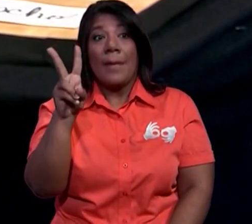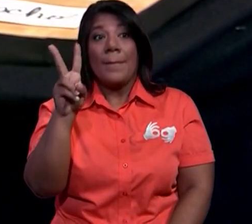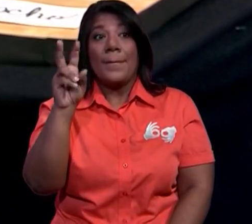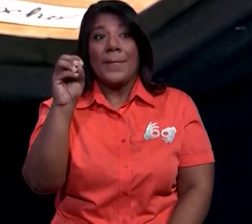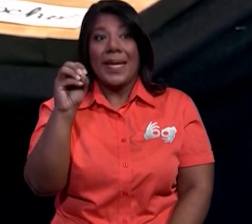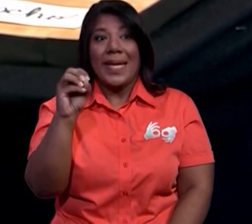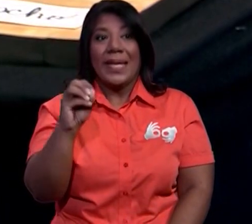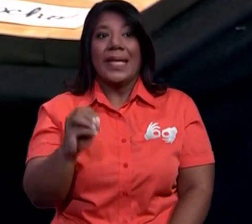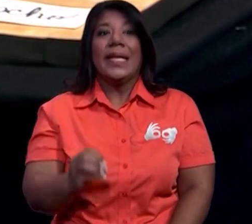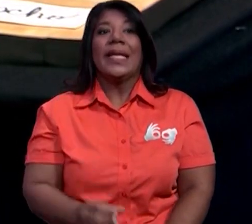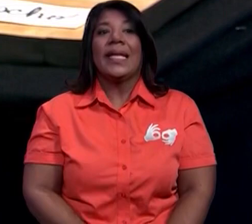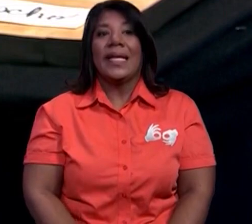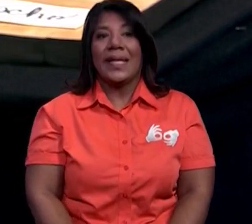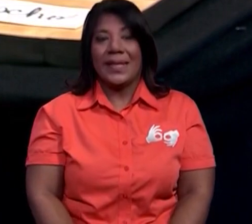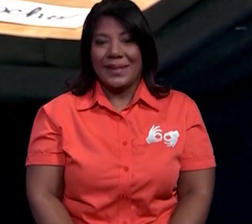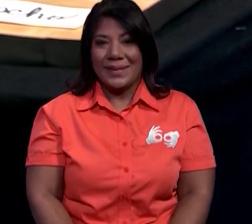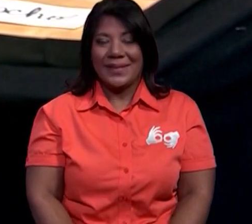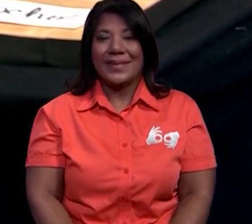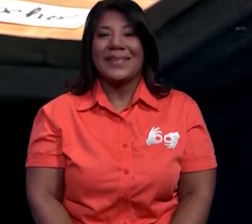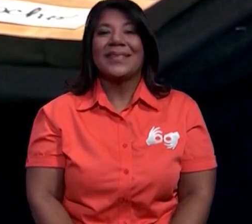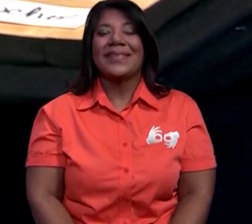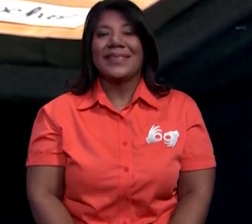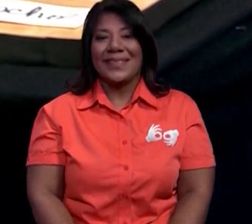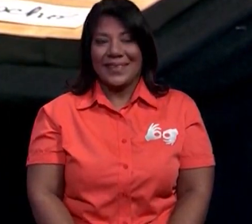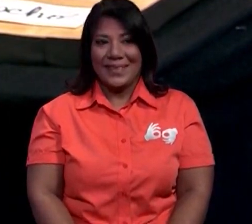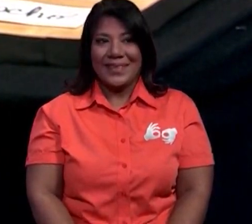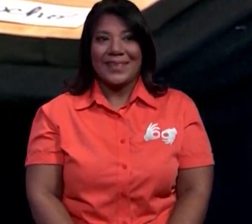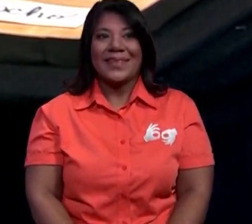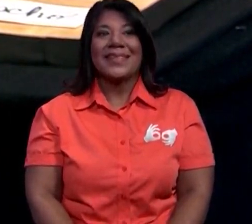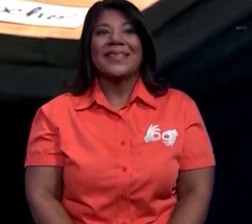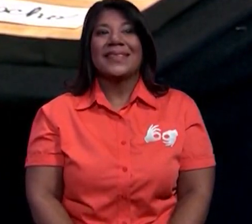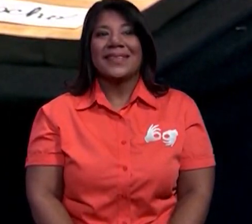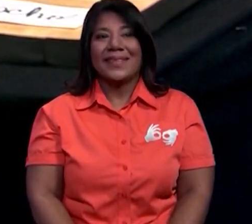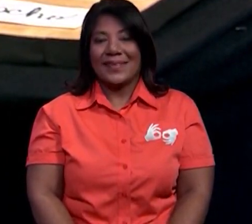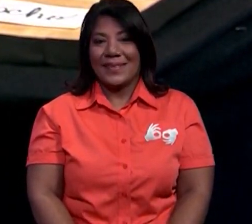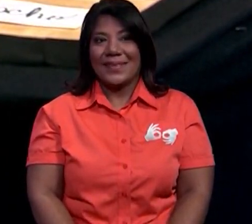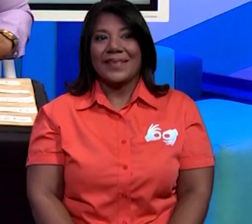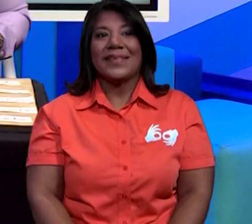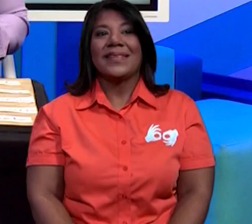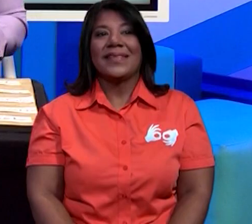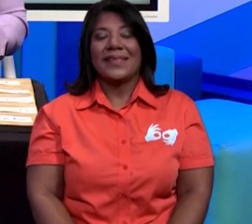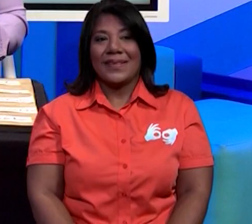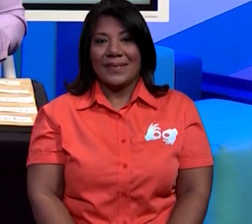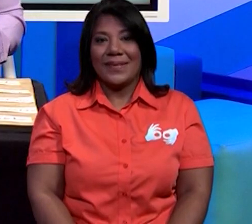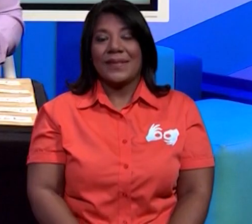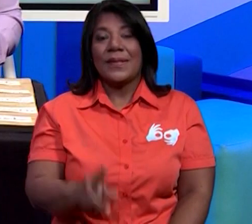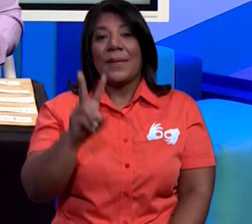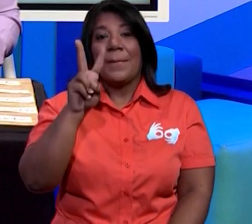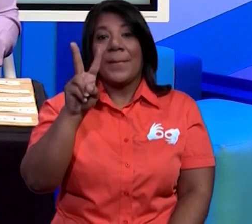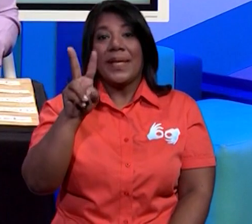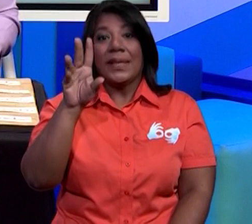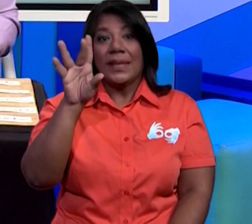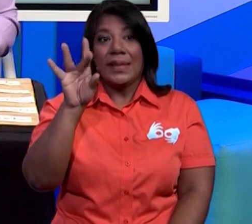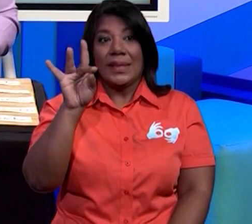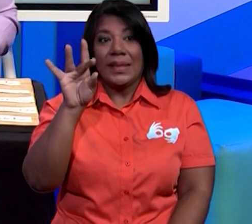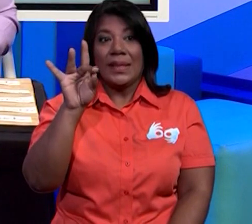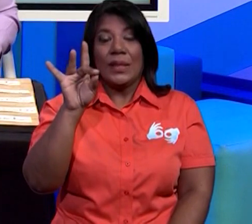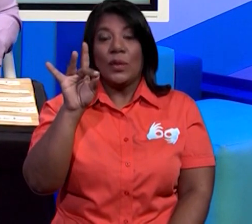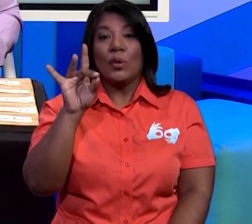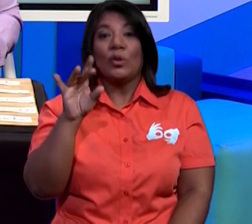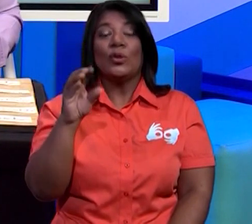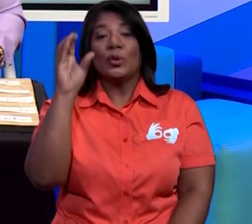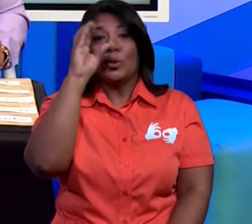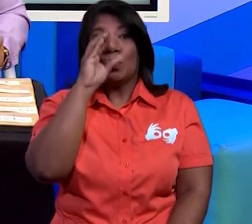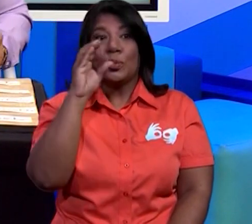ok, 20. Y hacemos el 28, número